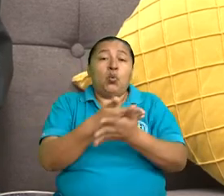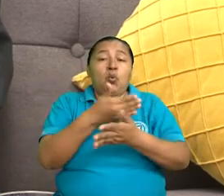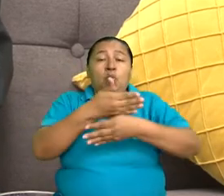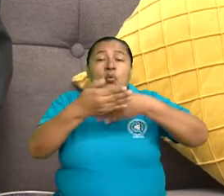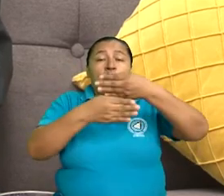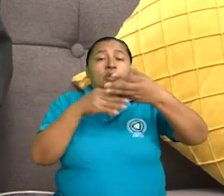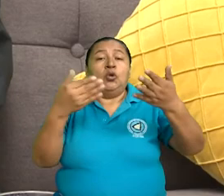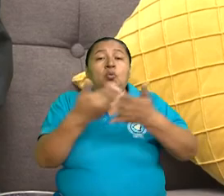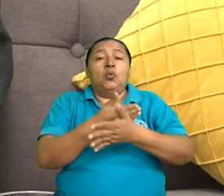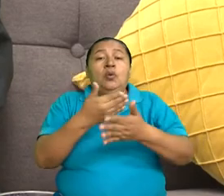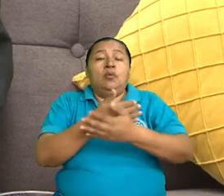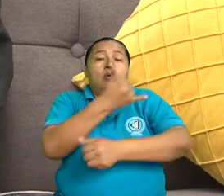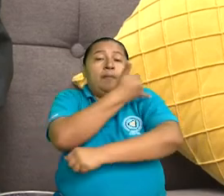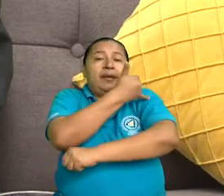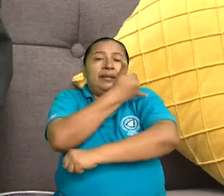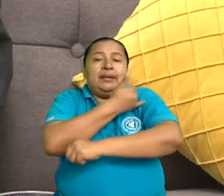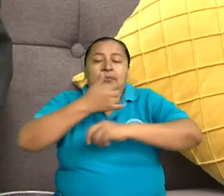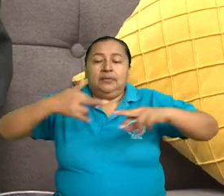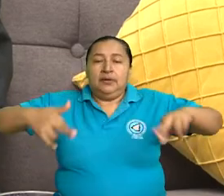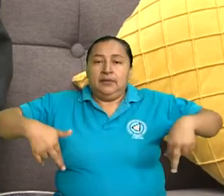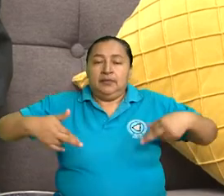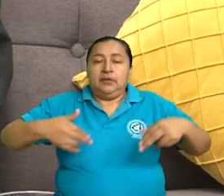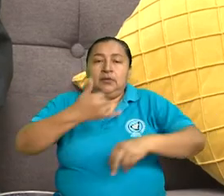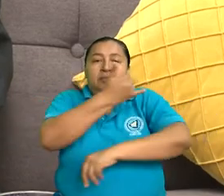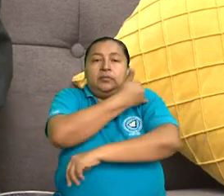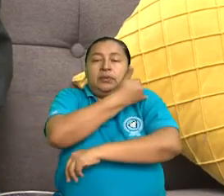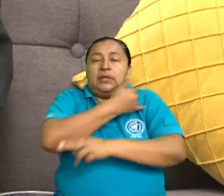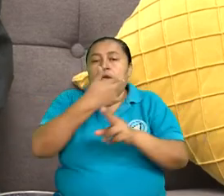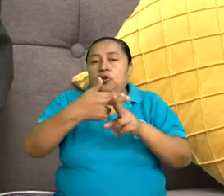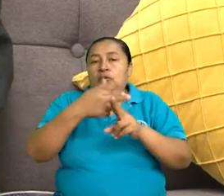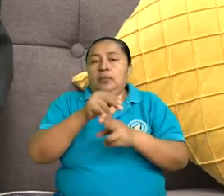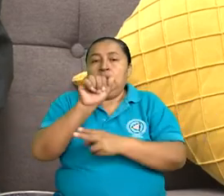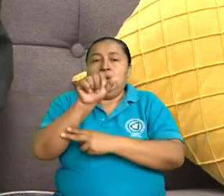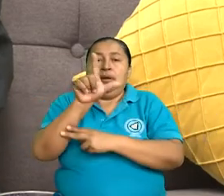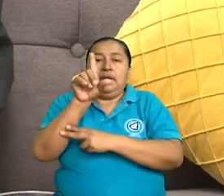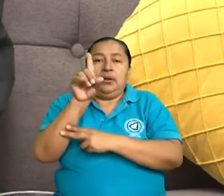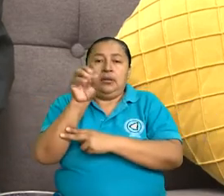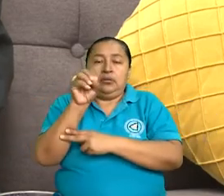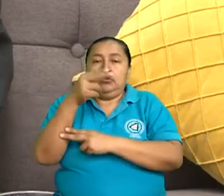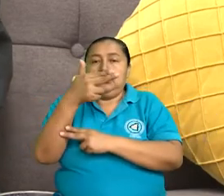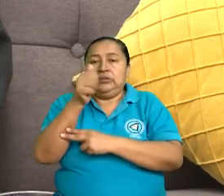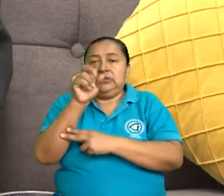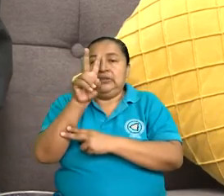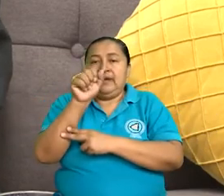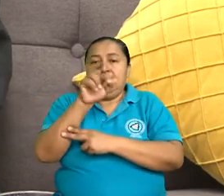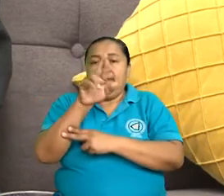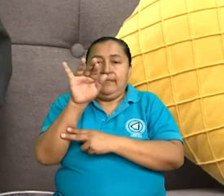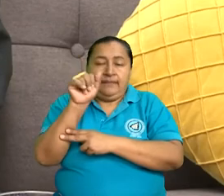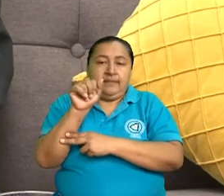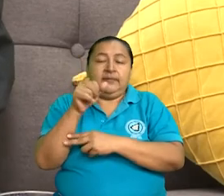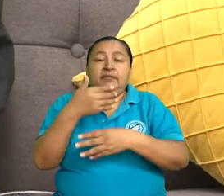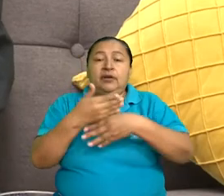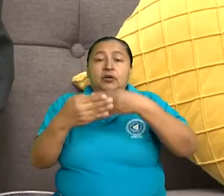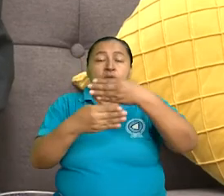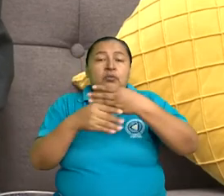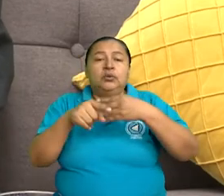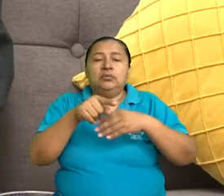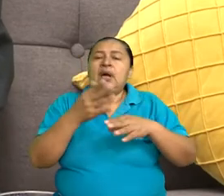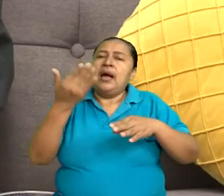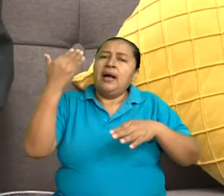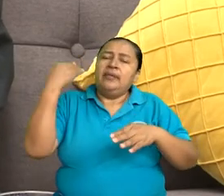hospital de rehabilitación, que es el hospital Aldo Chavarría, que se va a construir en donde estaba